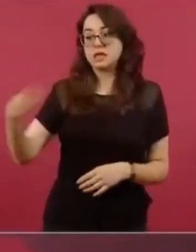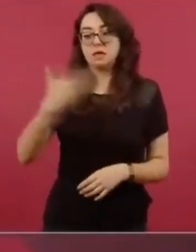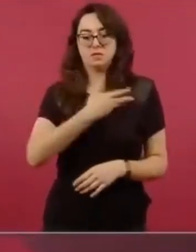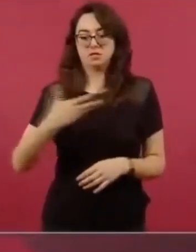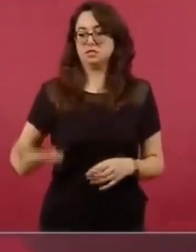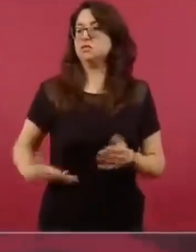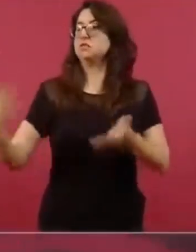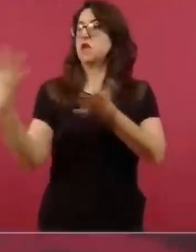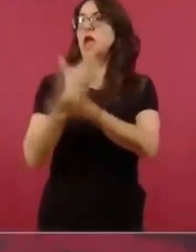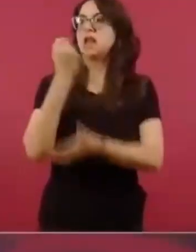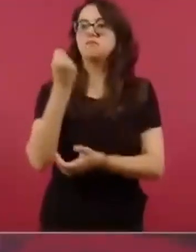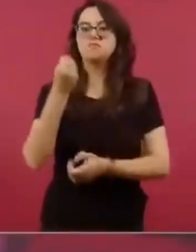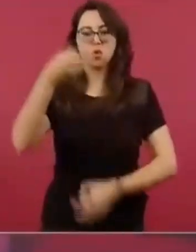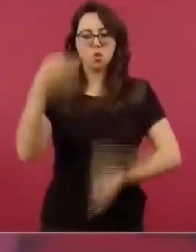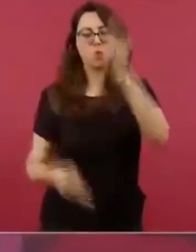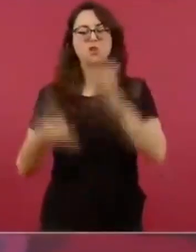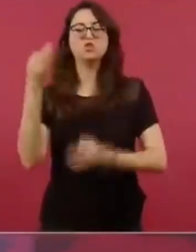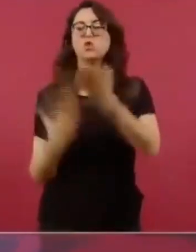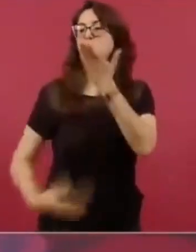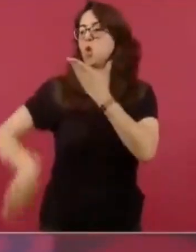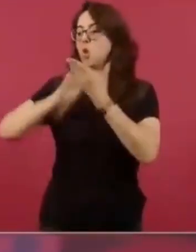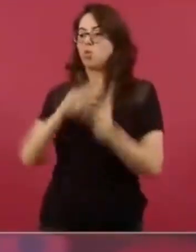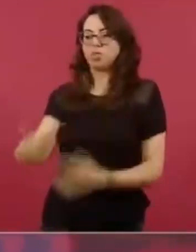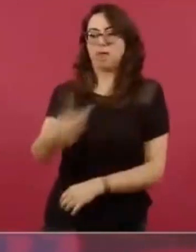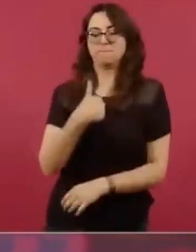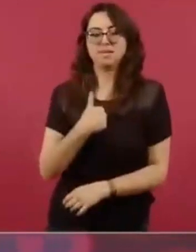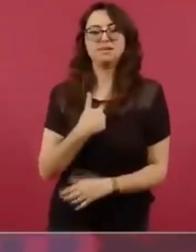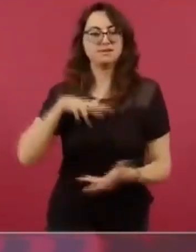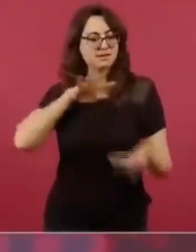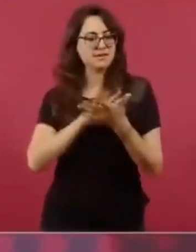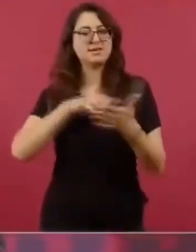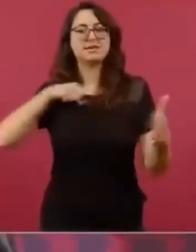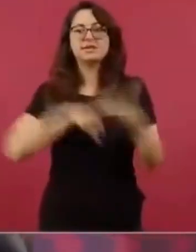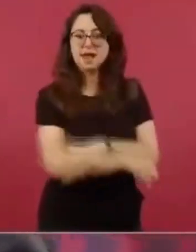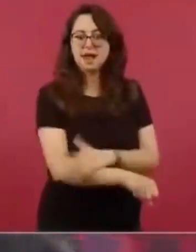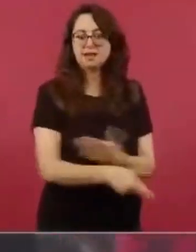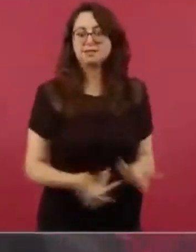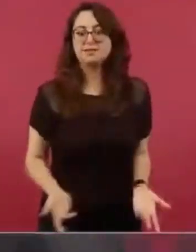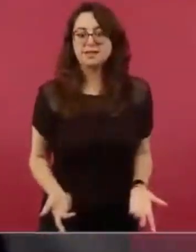entonces como yo tengo